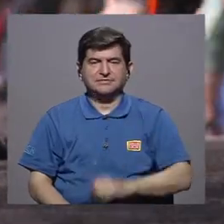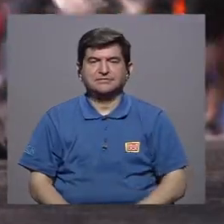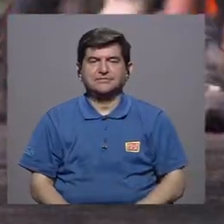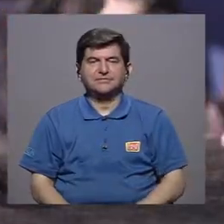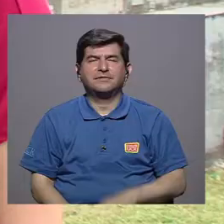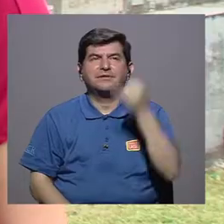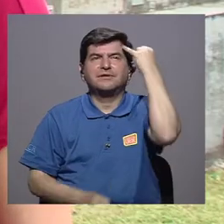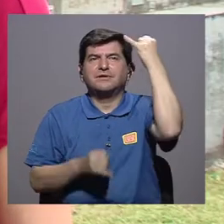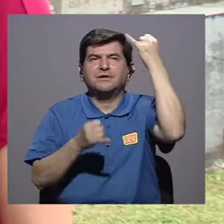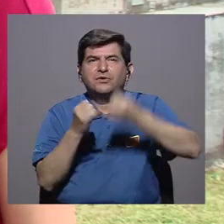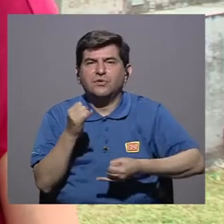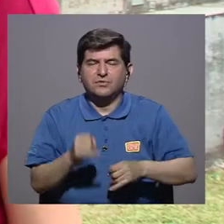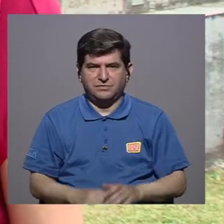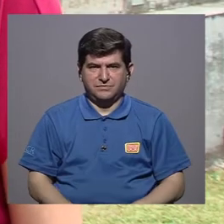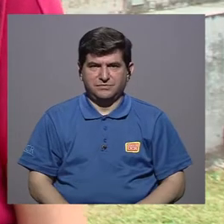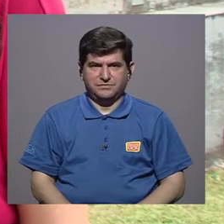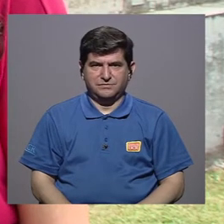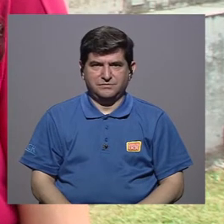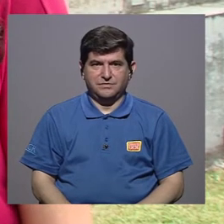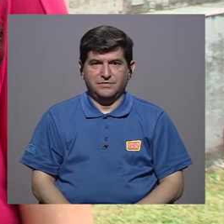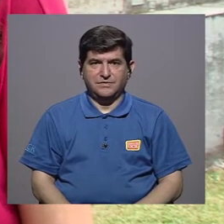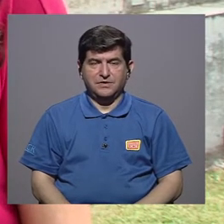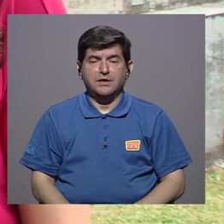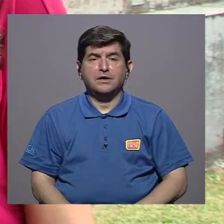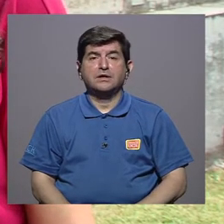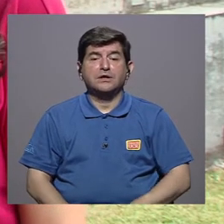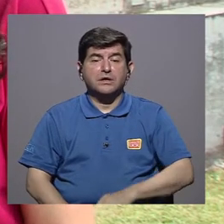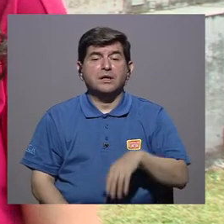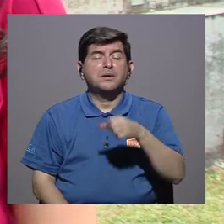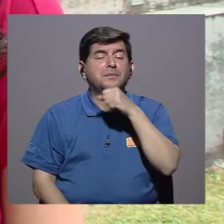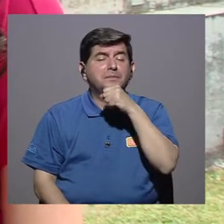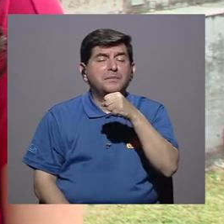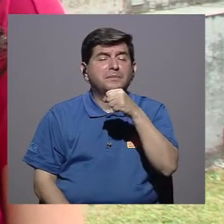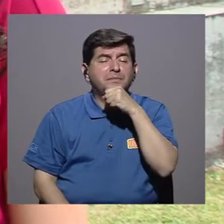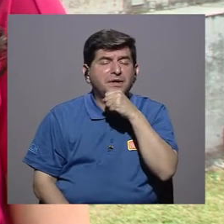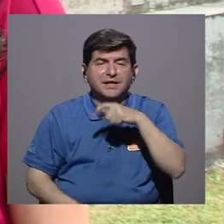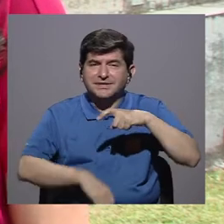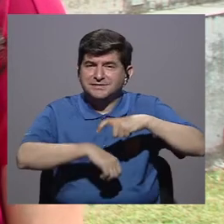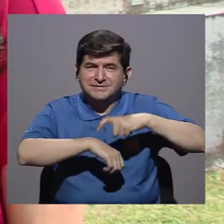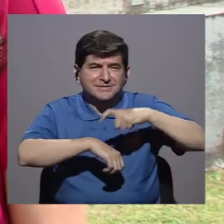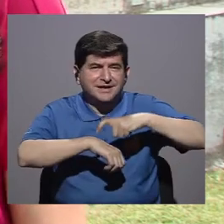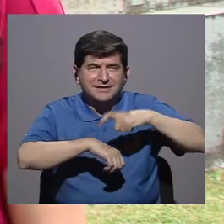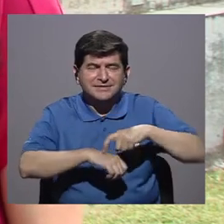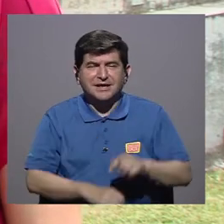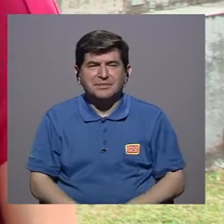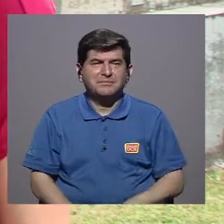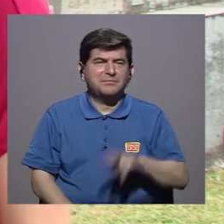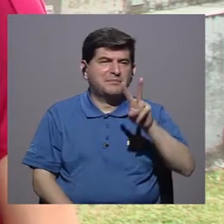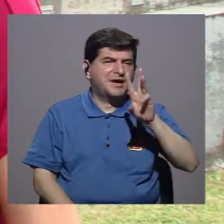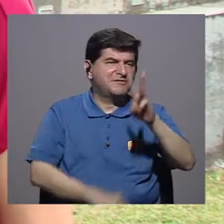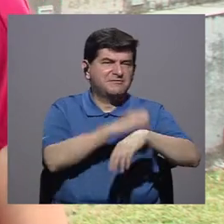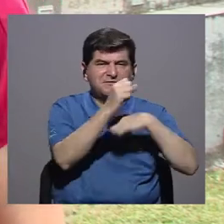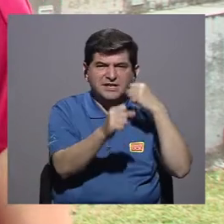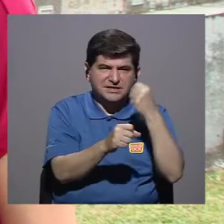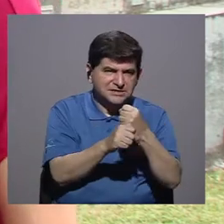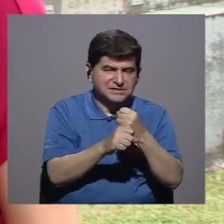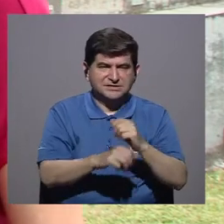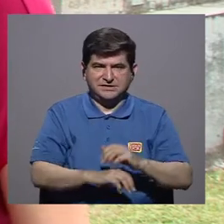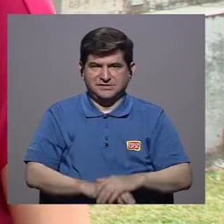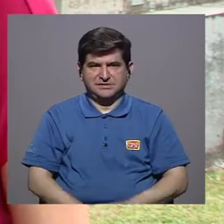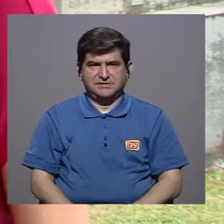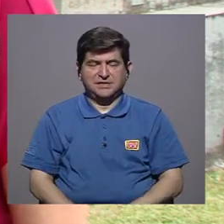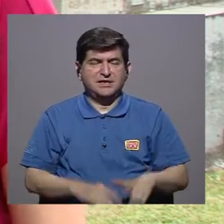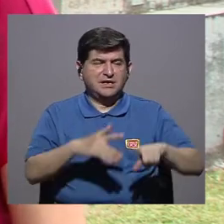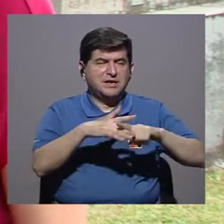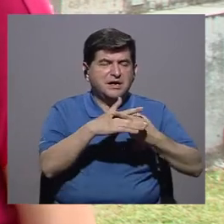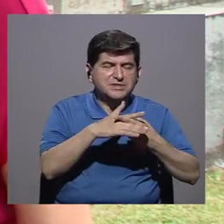tenemos. Las conclusiones son estas, que percibimos casi todos, que la vejez es una etapa de 26 años,